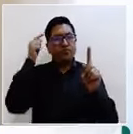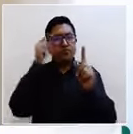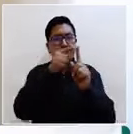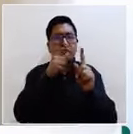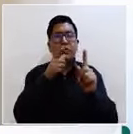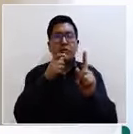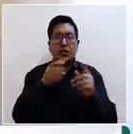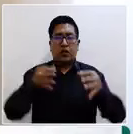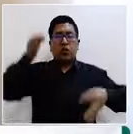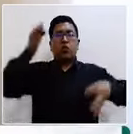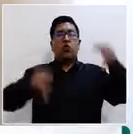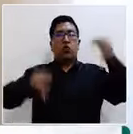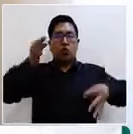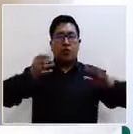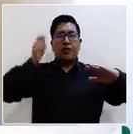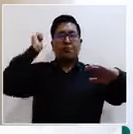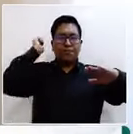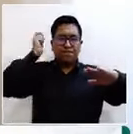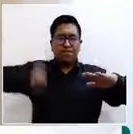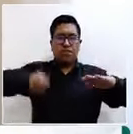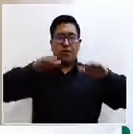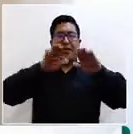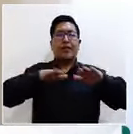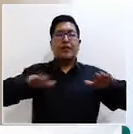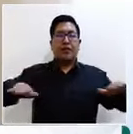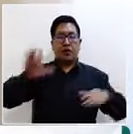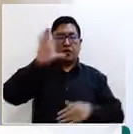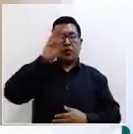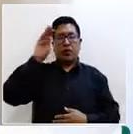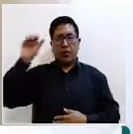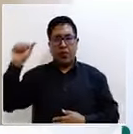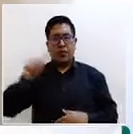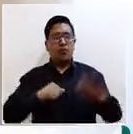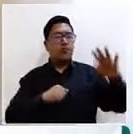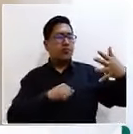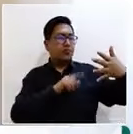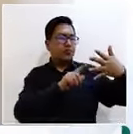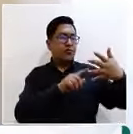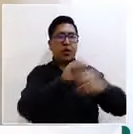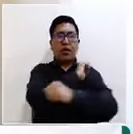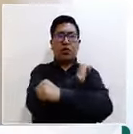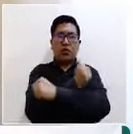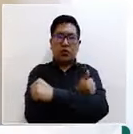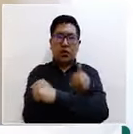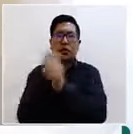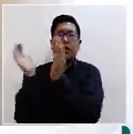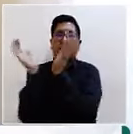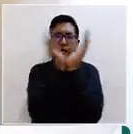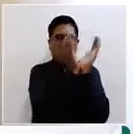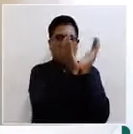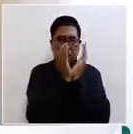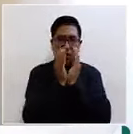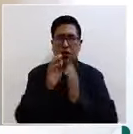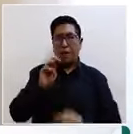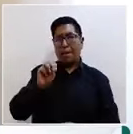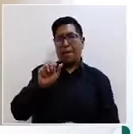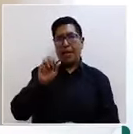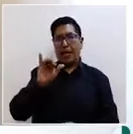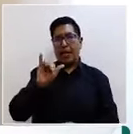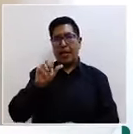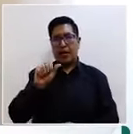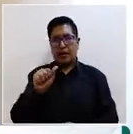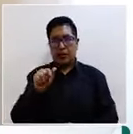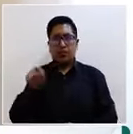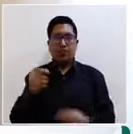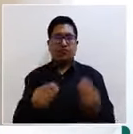juez público de la niñez y adolescencia de Cochabamba, como también a las autoridades de la Defensoría del Pueblo, a la señora María Jacqueline Llanes